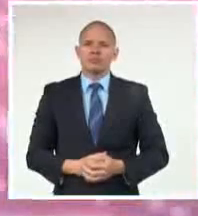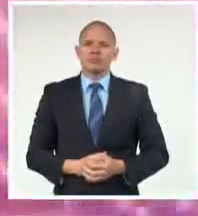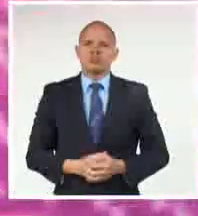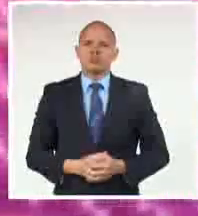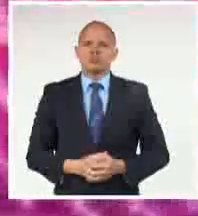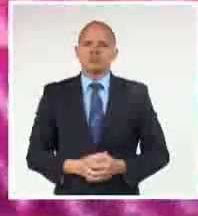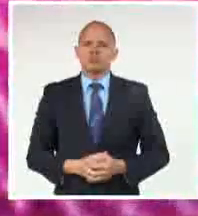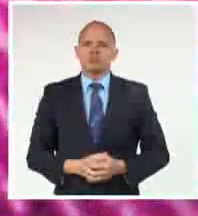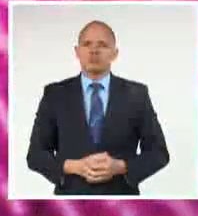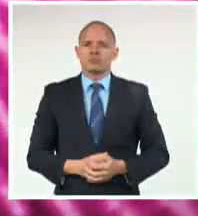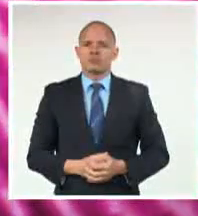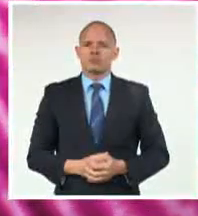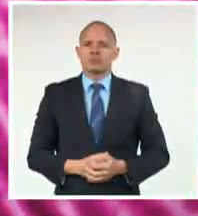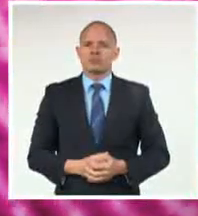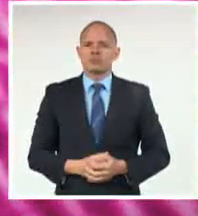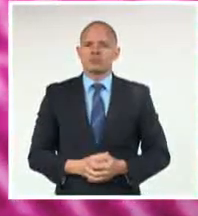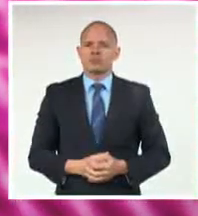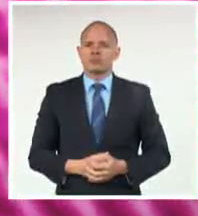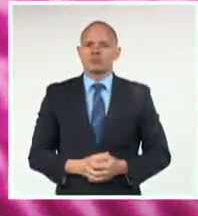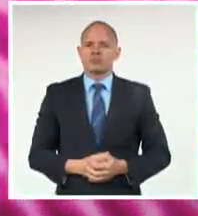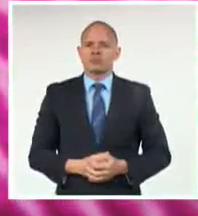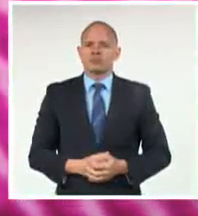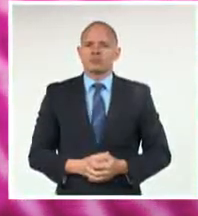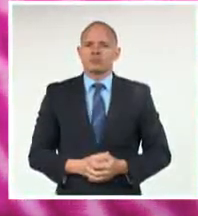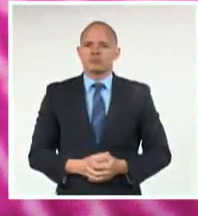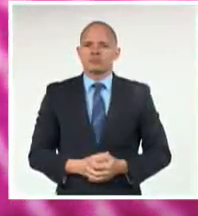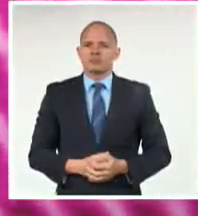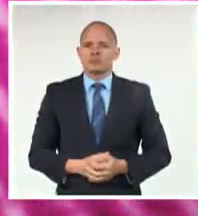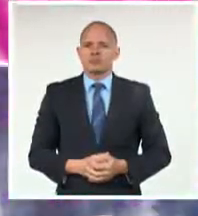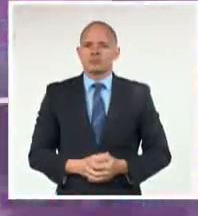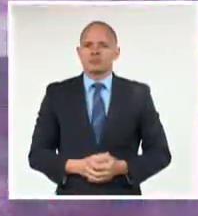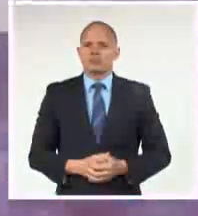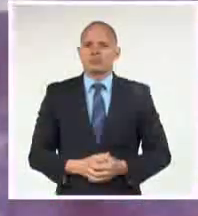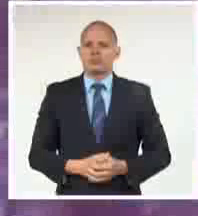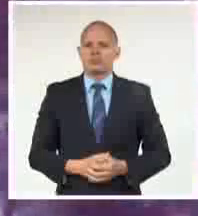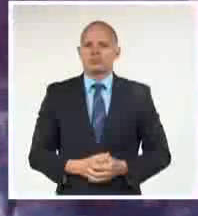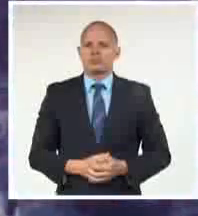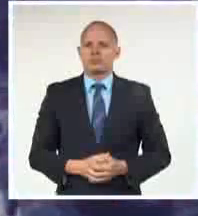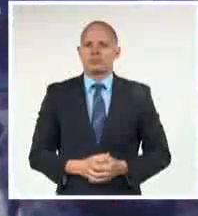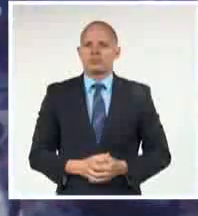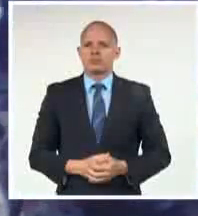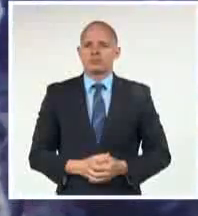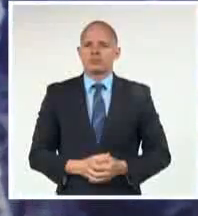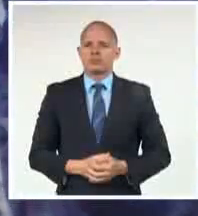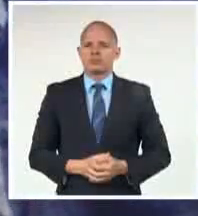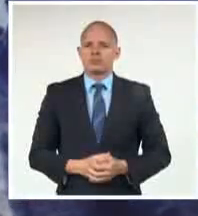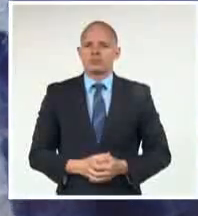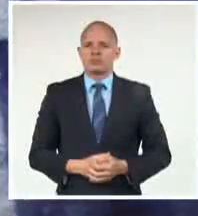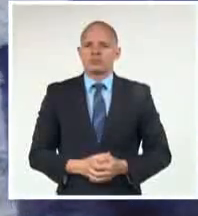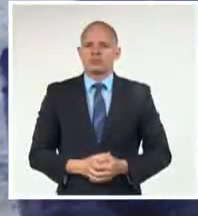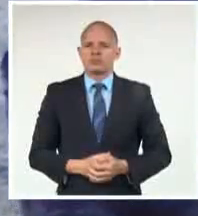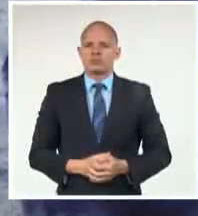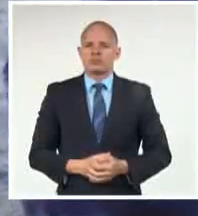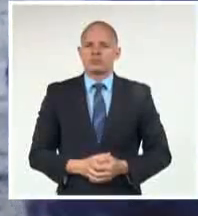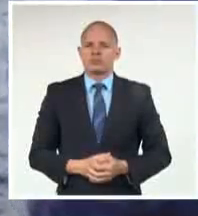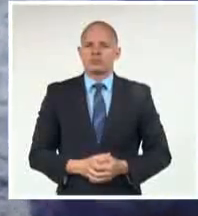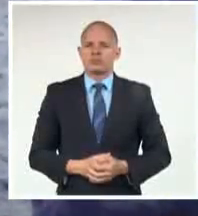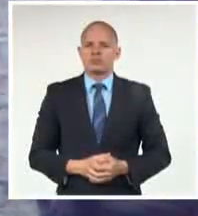soy Y así no soy De nadie